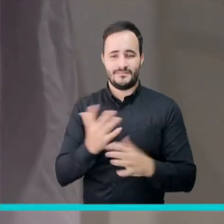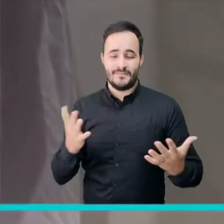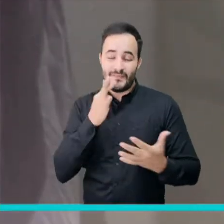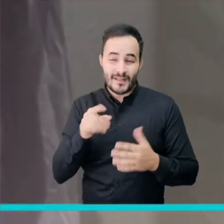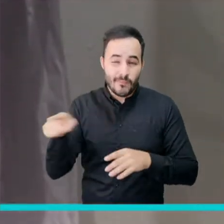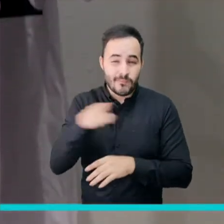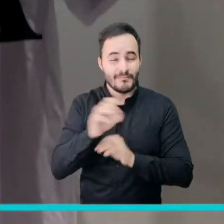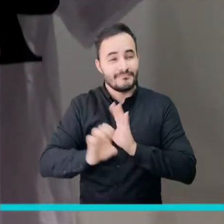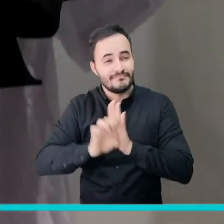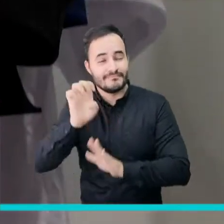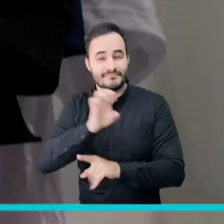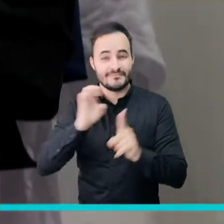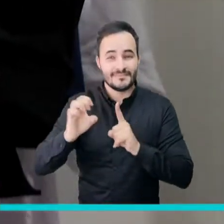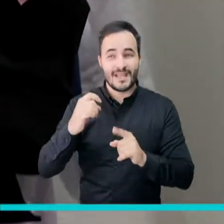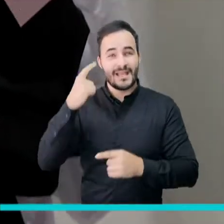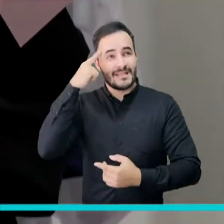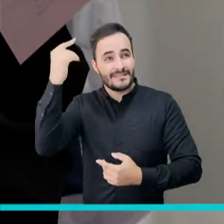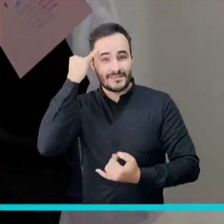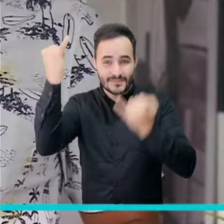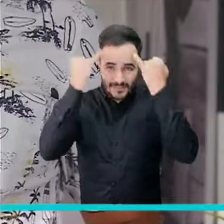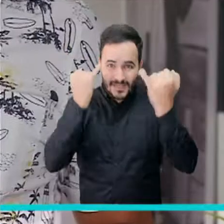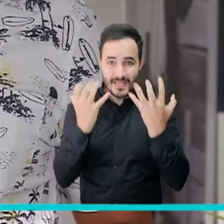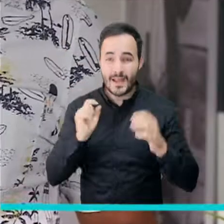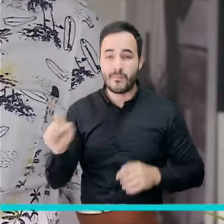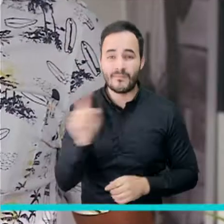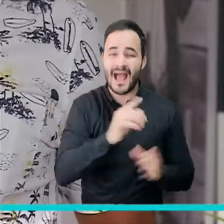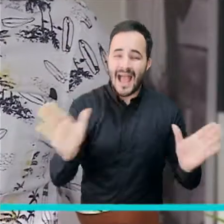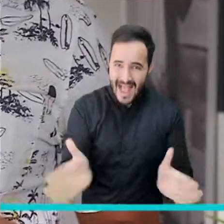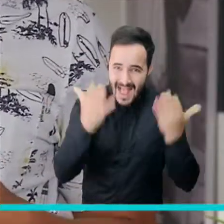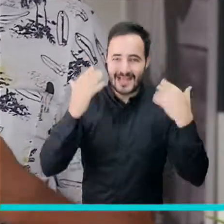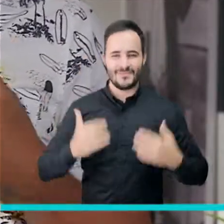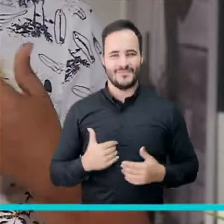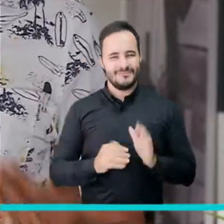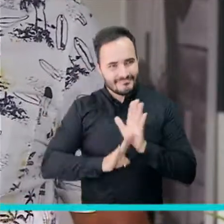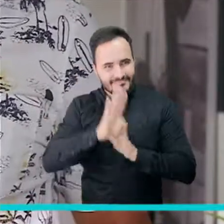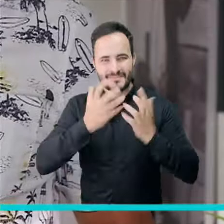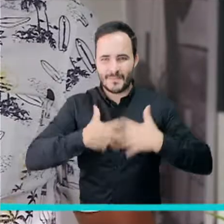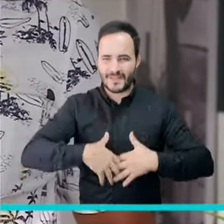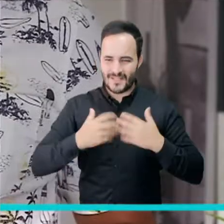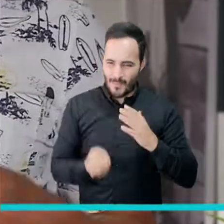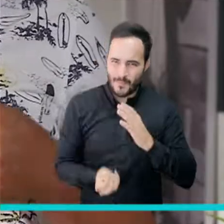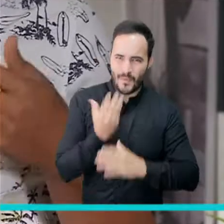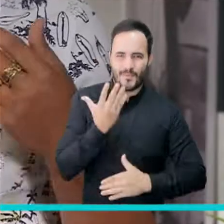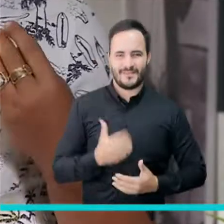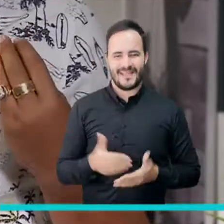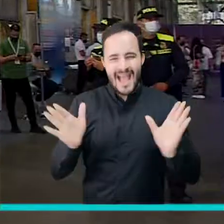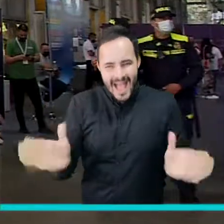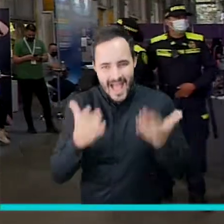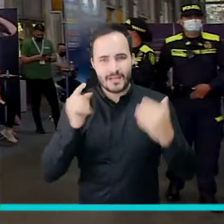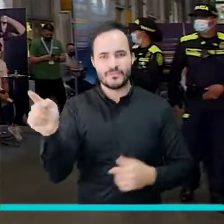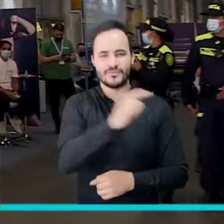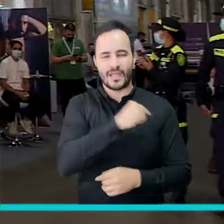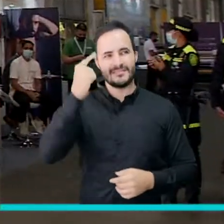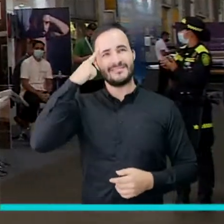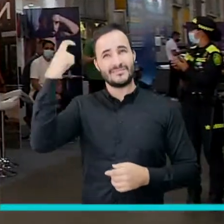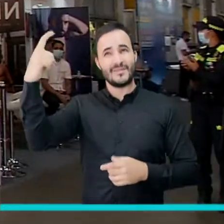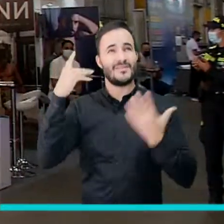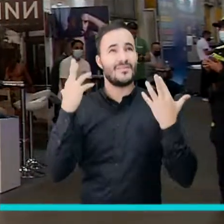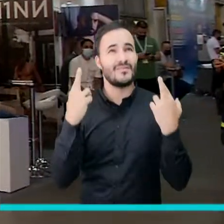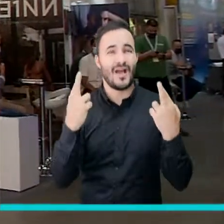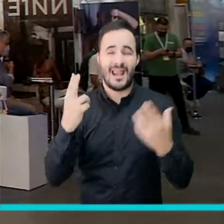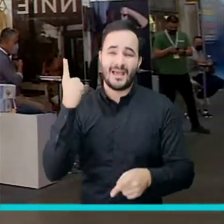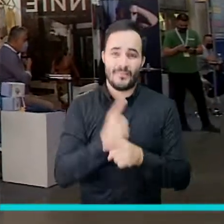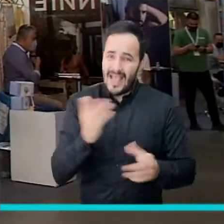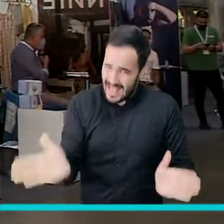emprendedores y a los soñadores los invito a que se motiven a crear empresas, los motivo a que emprendan, los motivo a que hagan